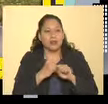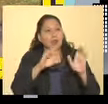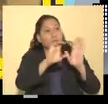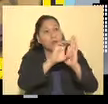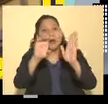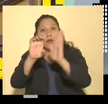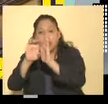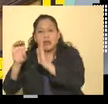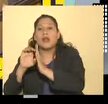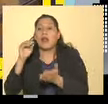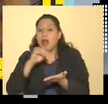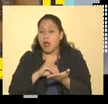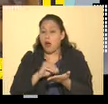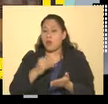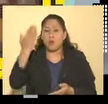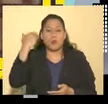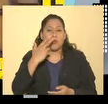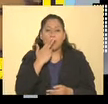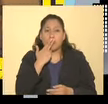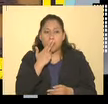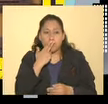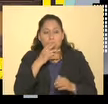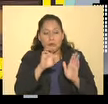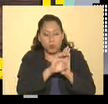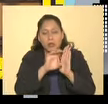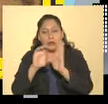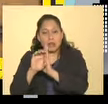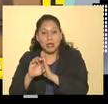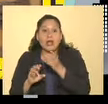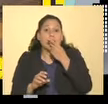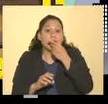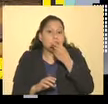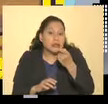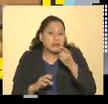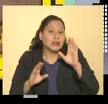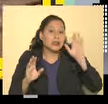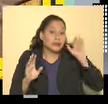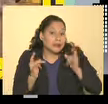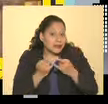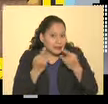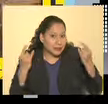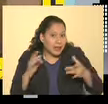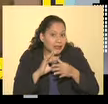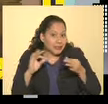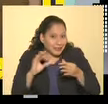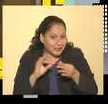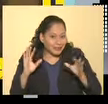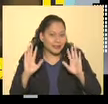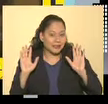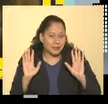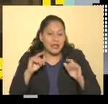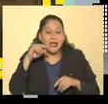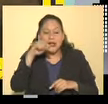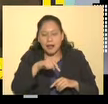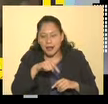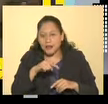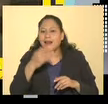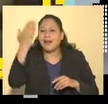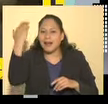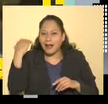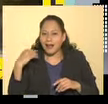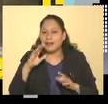se conservan de aquella época las celdas, todo. Dice, dice la leyenda que aquí fue